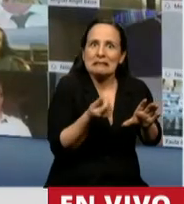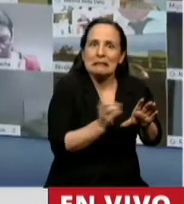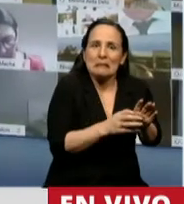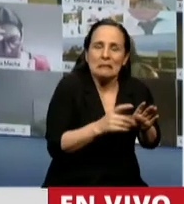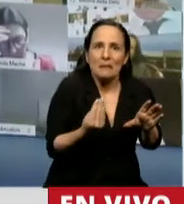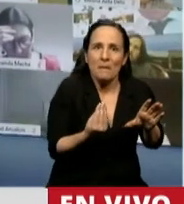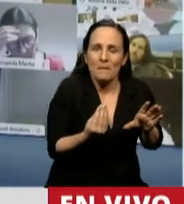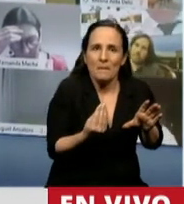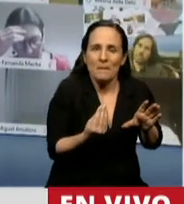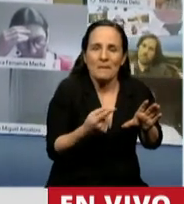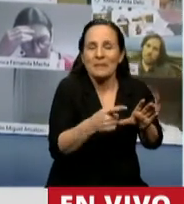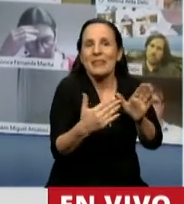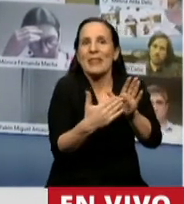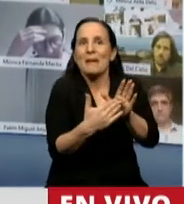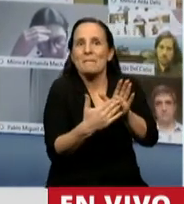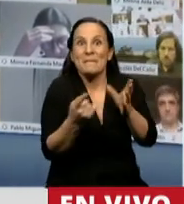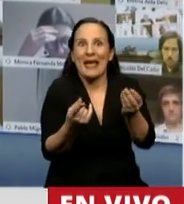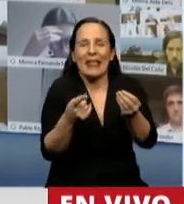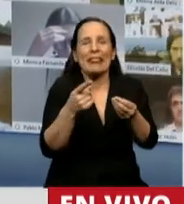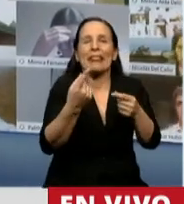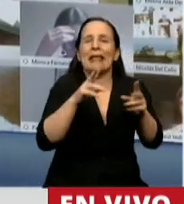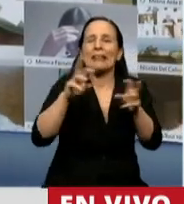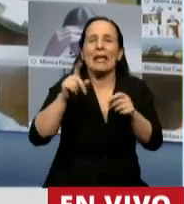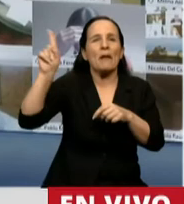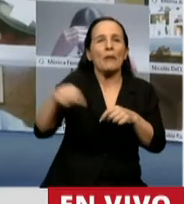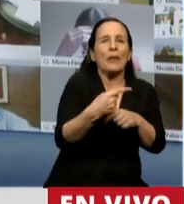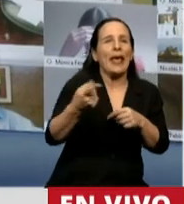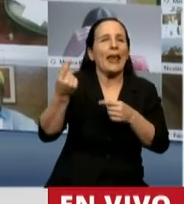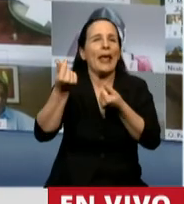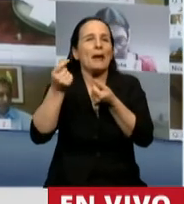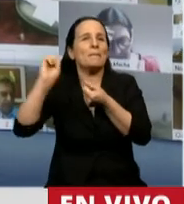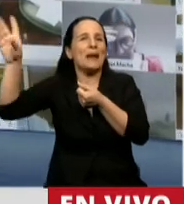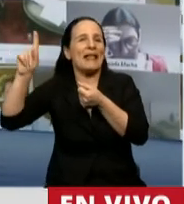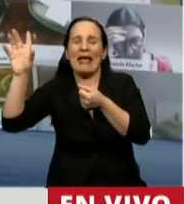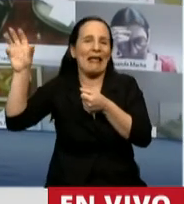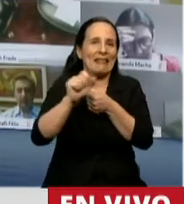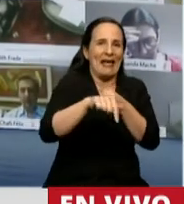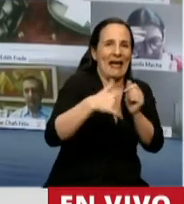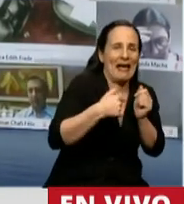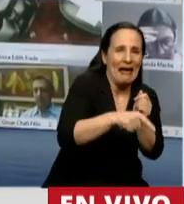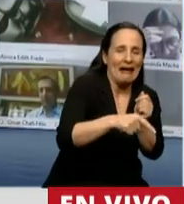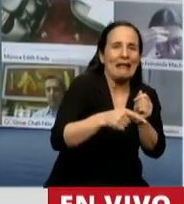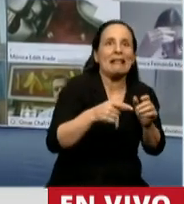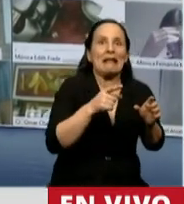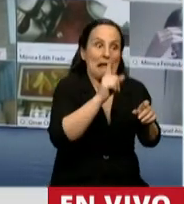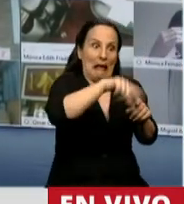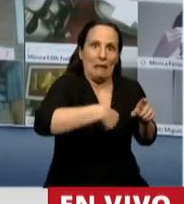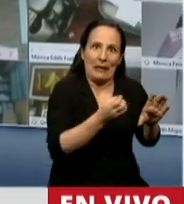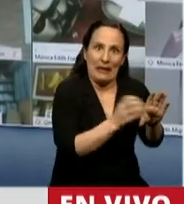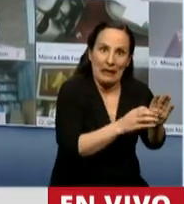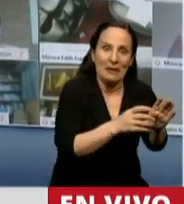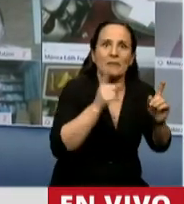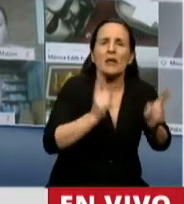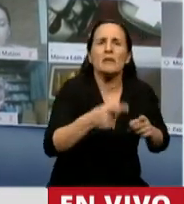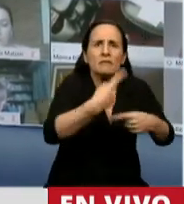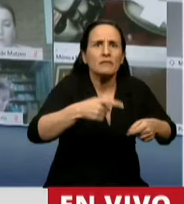los recursos que producían el blanqueo de capitales, las rentas que generaban los fondos de garantía y la venta